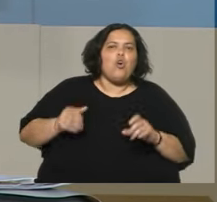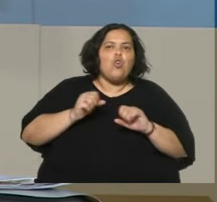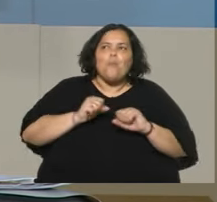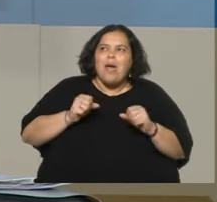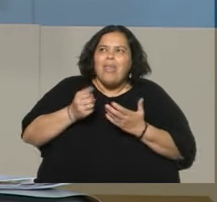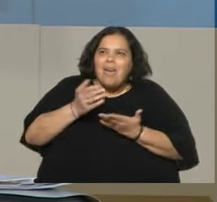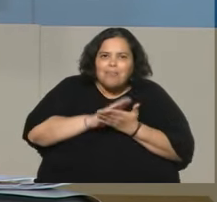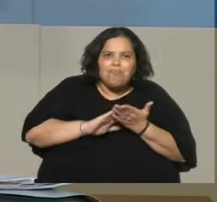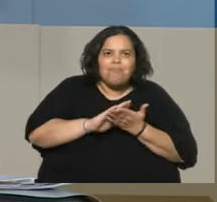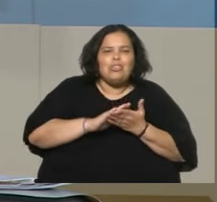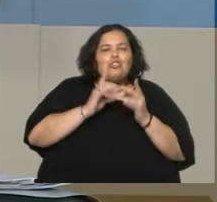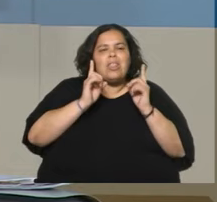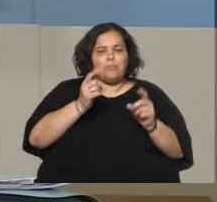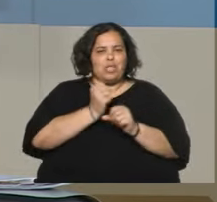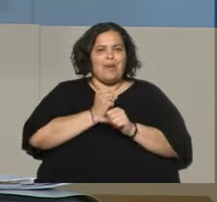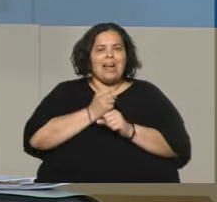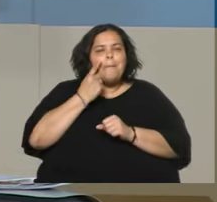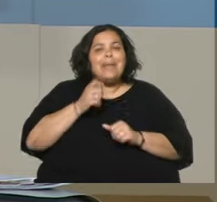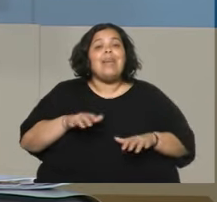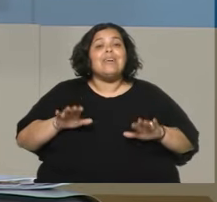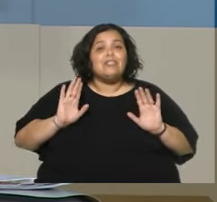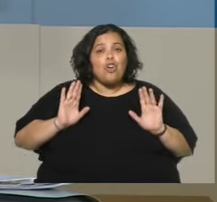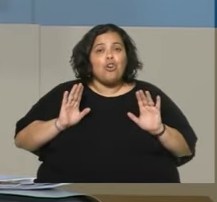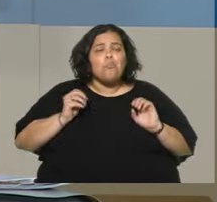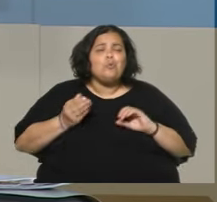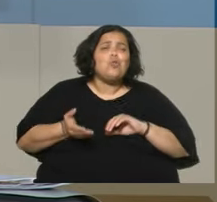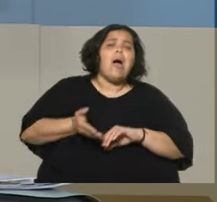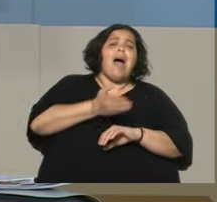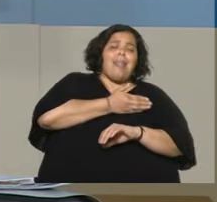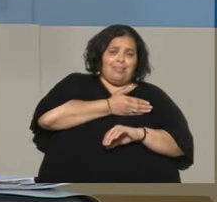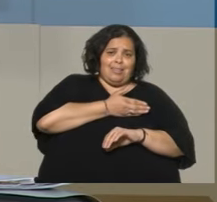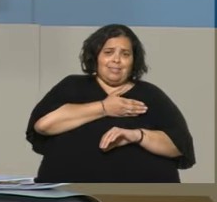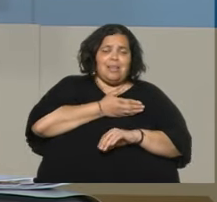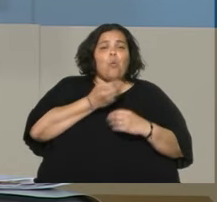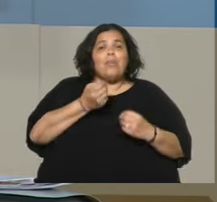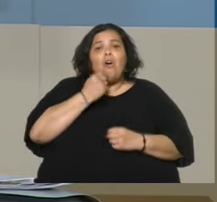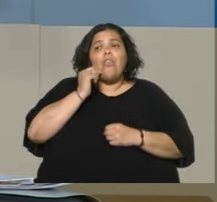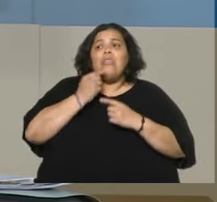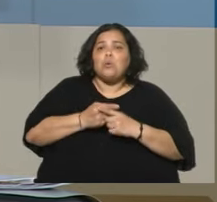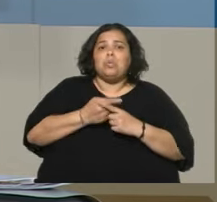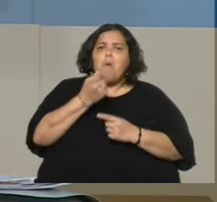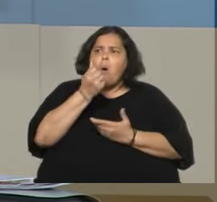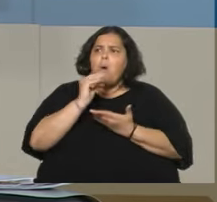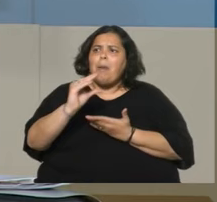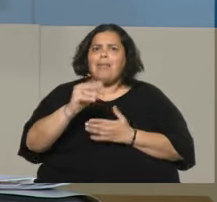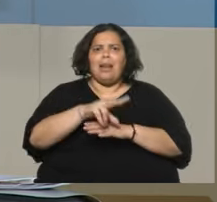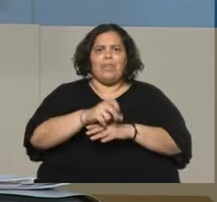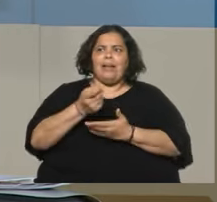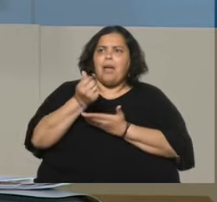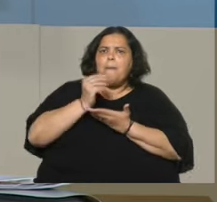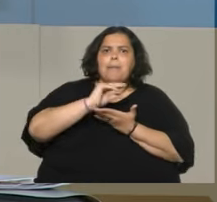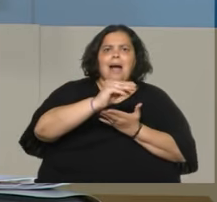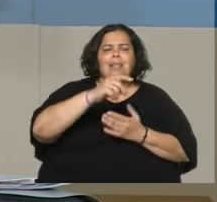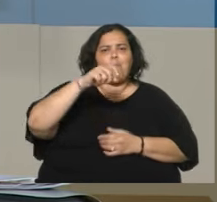cuando tenemos que trabajar en prevenir, en mucho antes, por eso a cuando discutimos recursos que van al Poder Judicial, a la Fiscalía, a